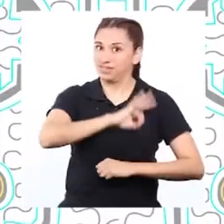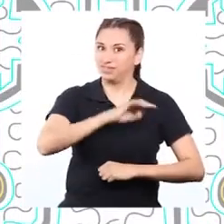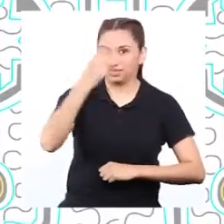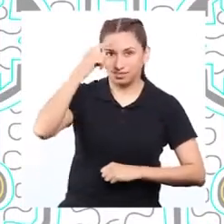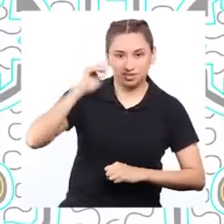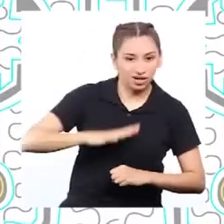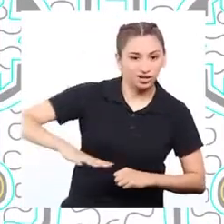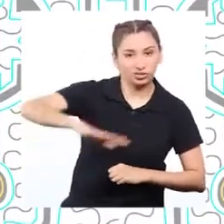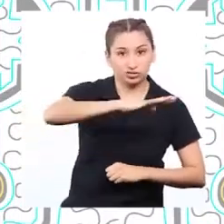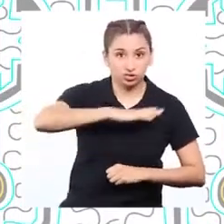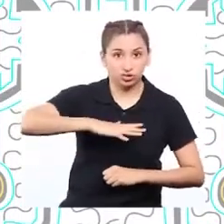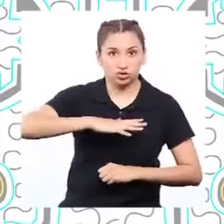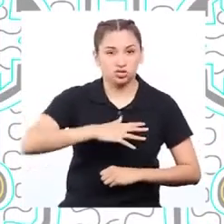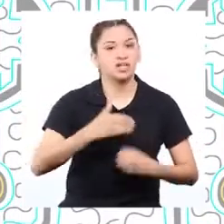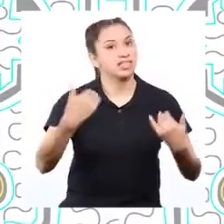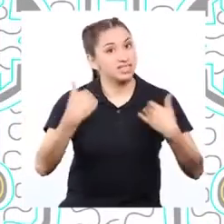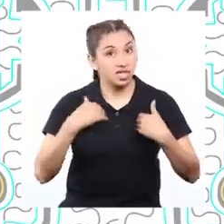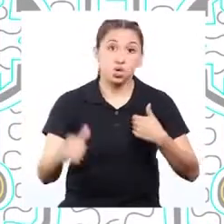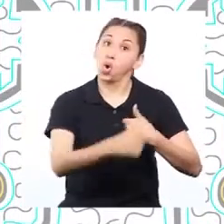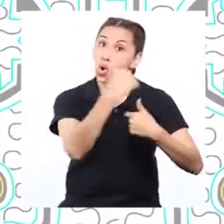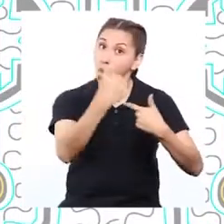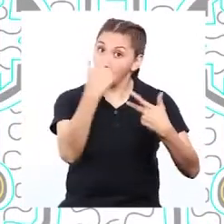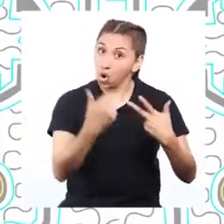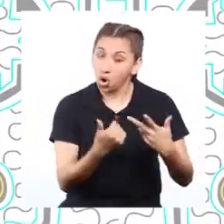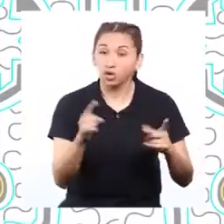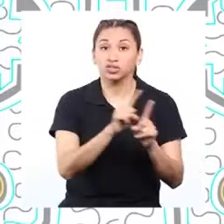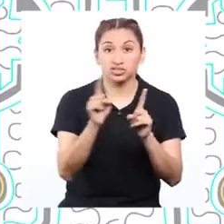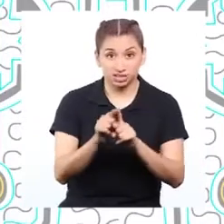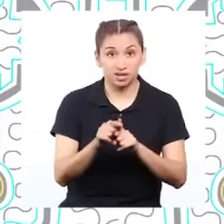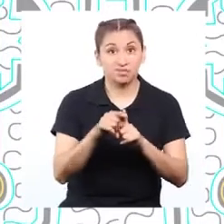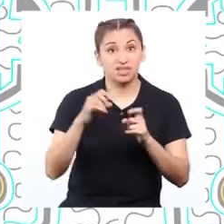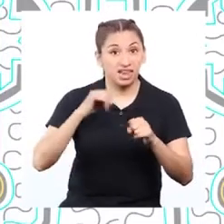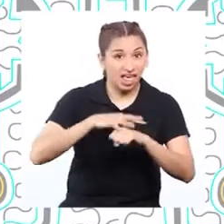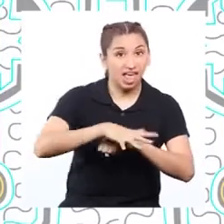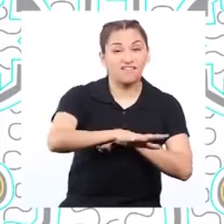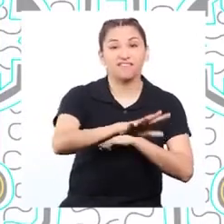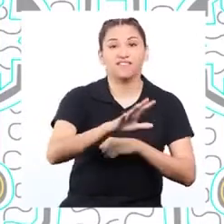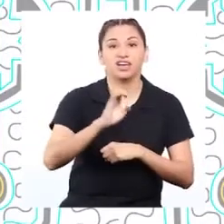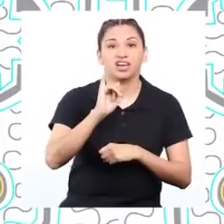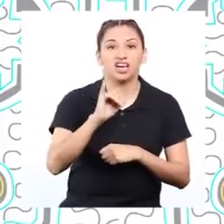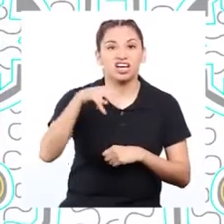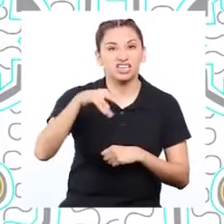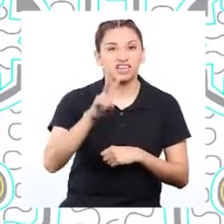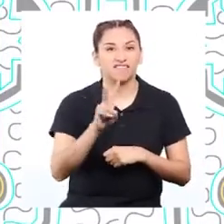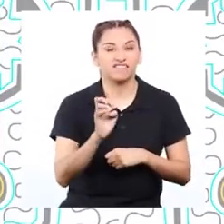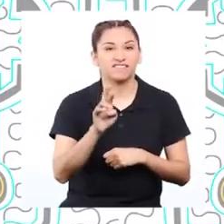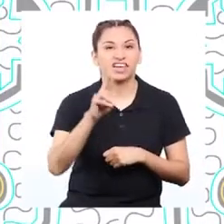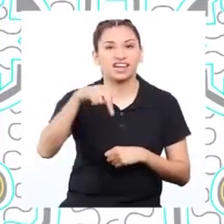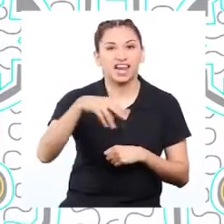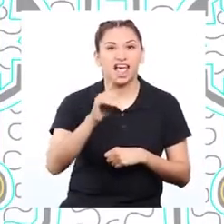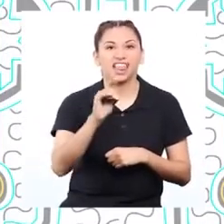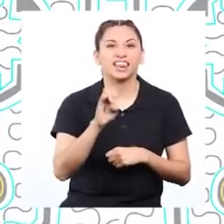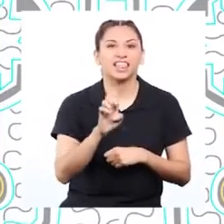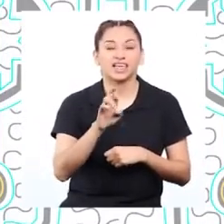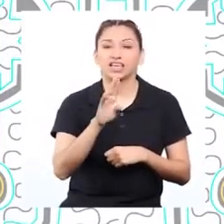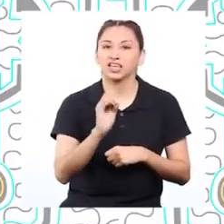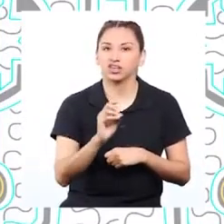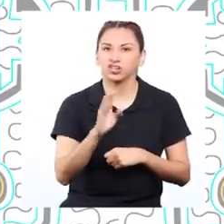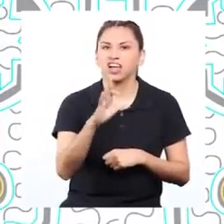uso más eficiente de nuestros recursos. Aún hay más factores que suman a la alteración del efecto invernadero. Por ejemplo, los